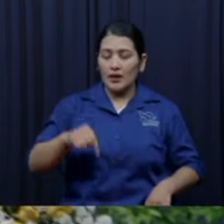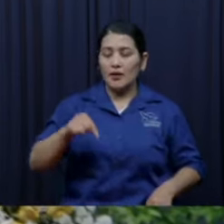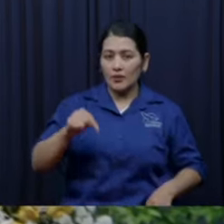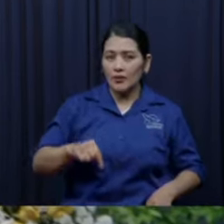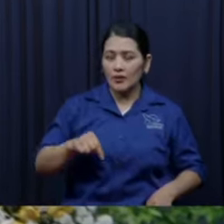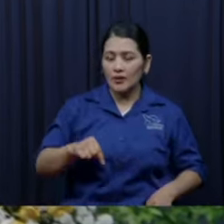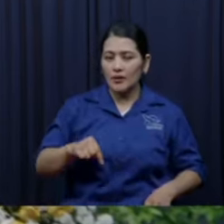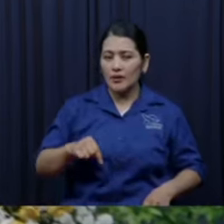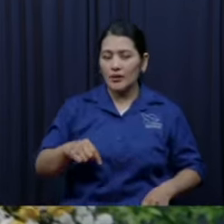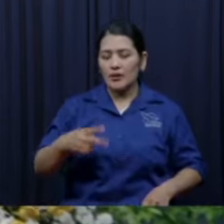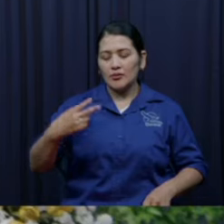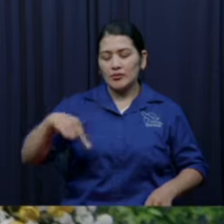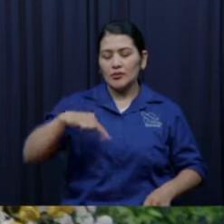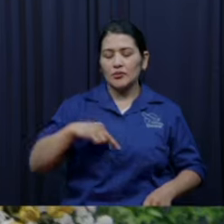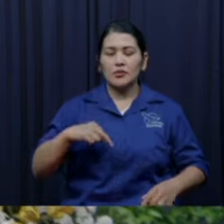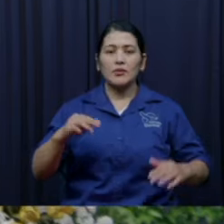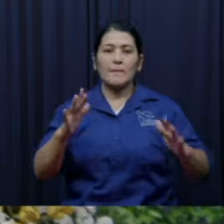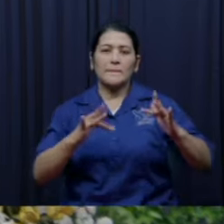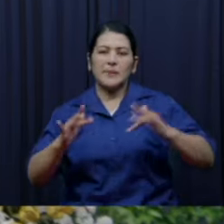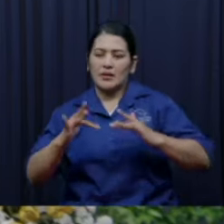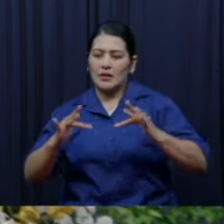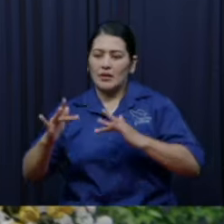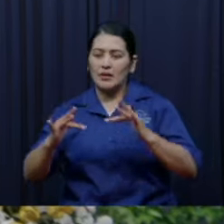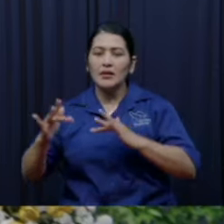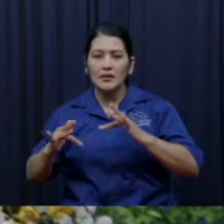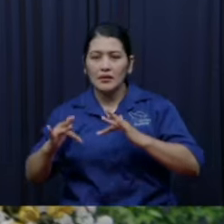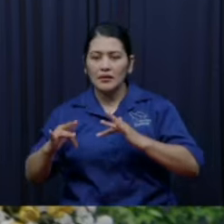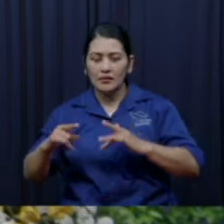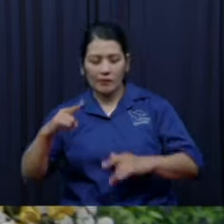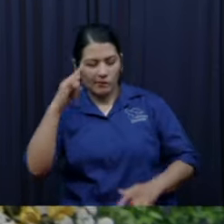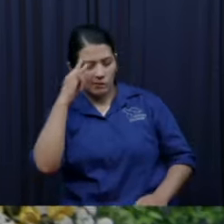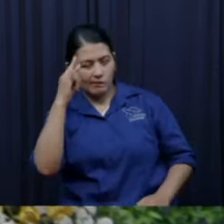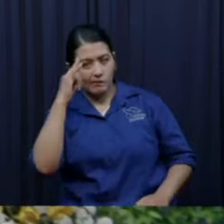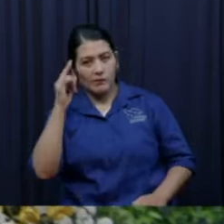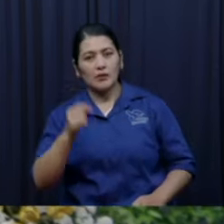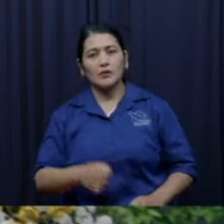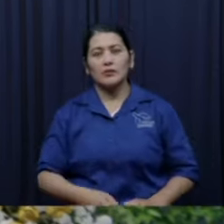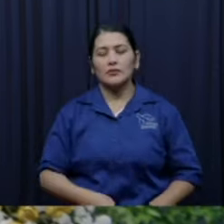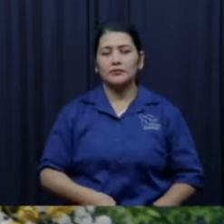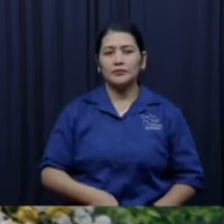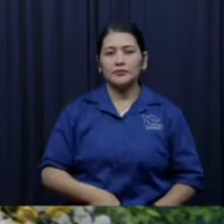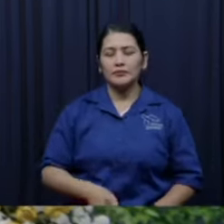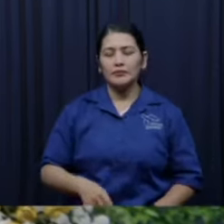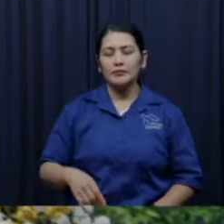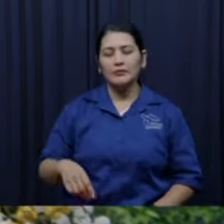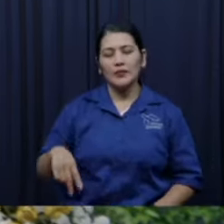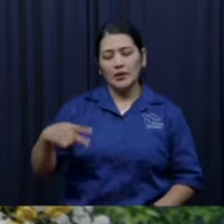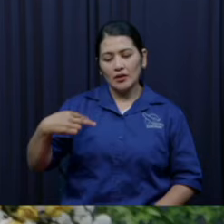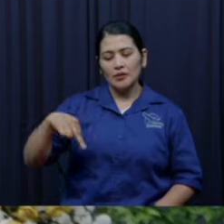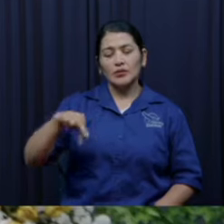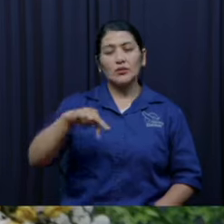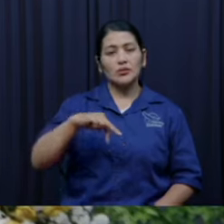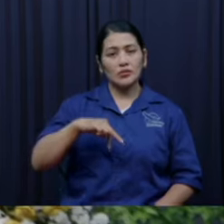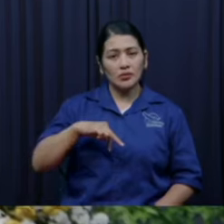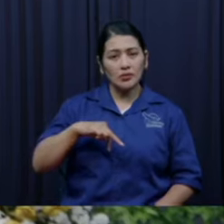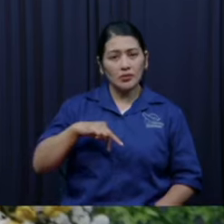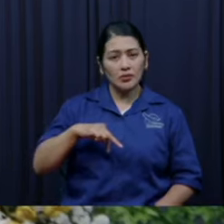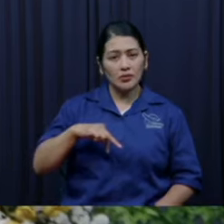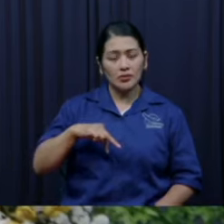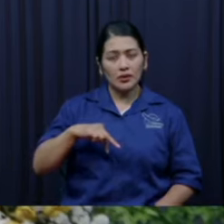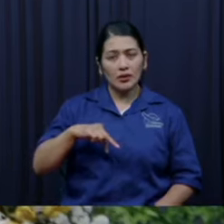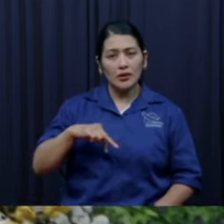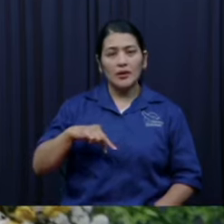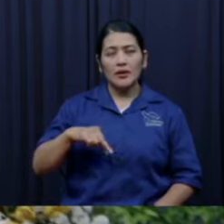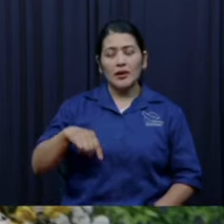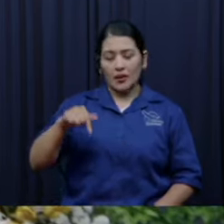representa el mundo, tuvieron que pasar el mar rojo, que para nosotros representa el bautismo en agua, que ellos tuvieron que pasar el